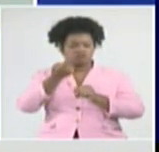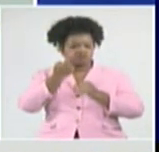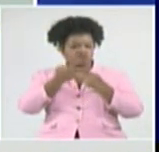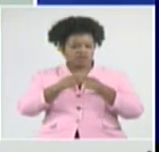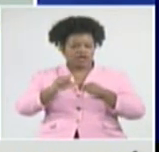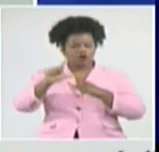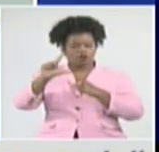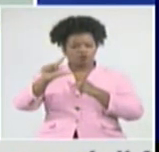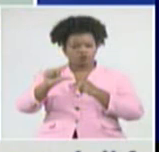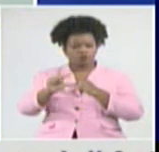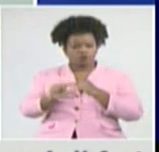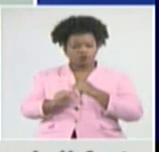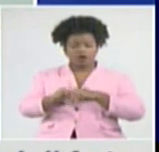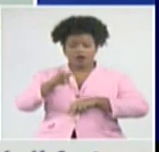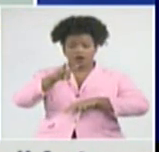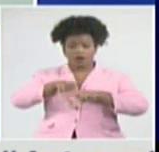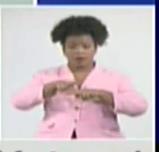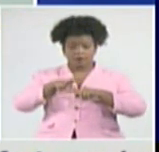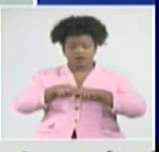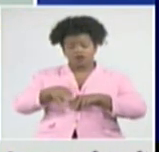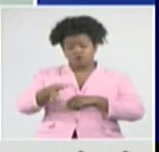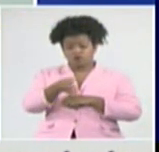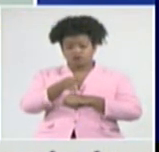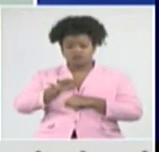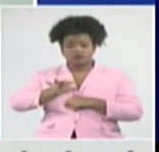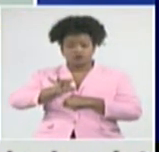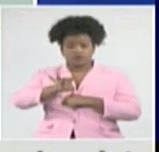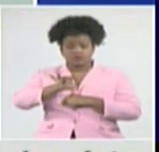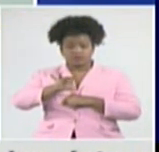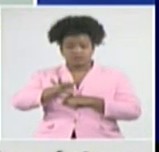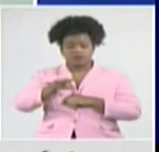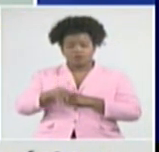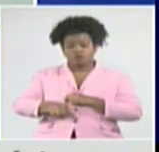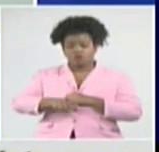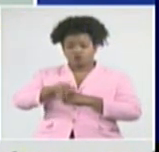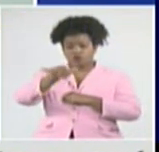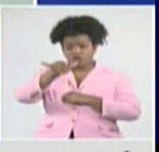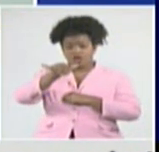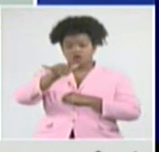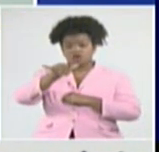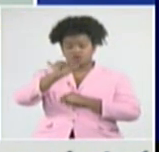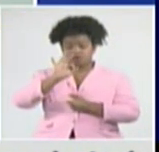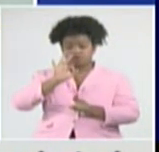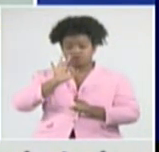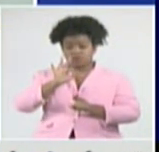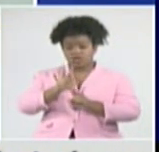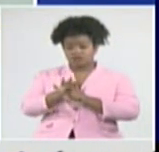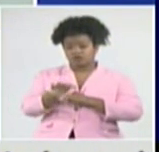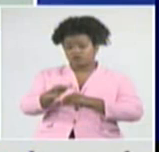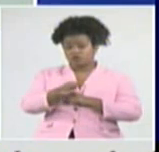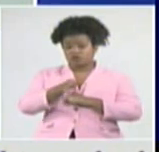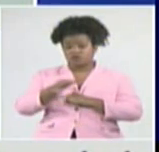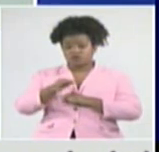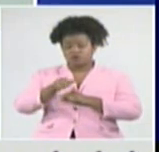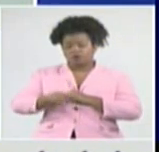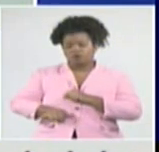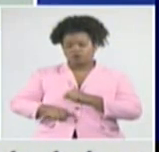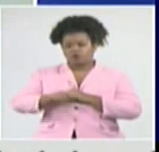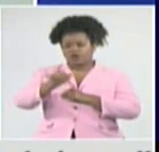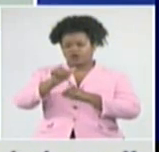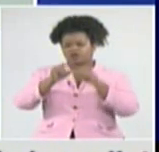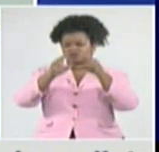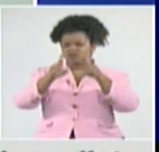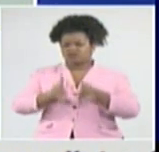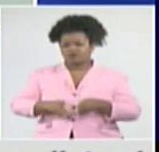con una transmisión presente en los 15 municipios, Bolleros encabeza la relación de municipios con mayores cifras de contagios, con